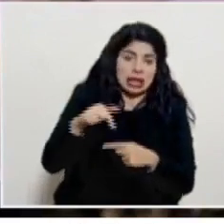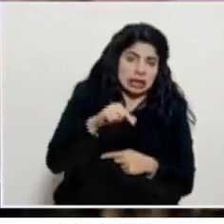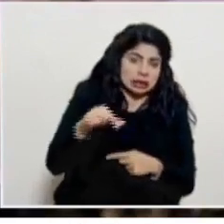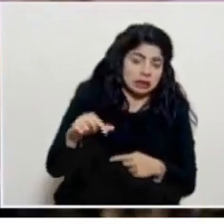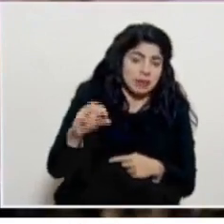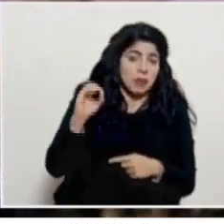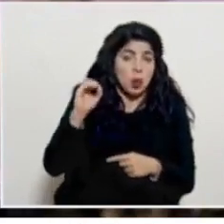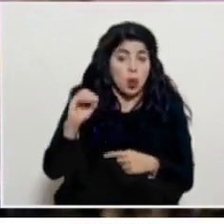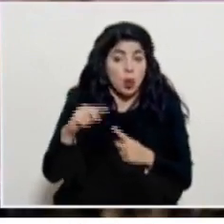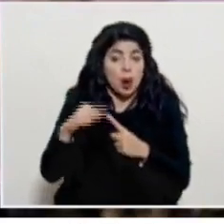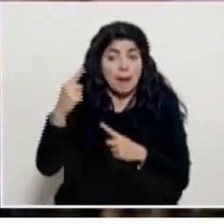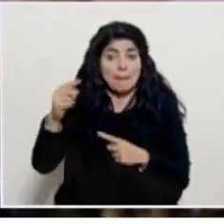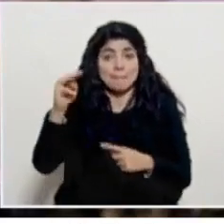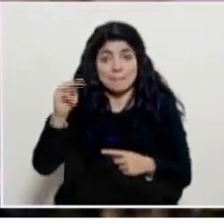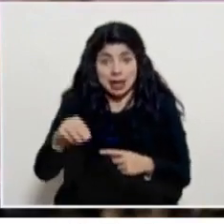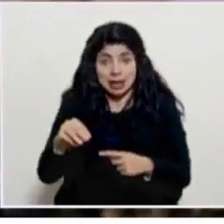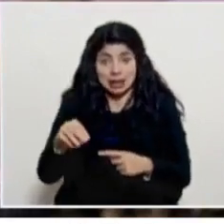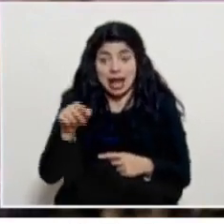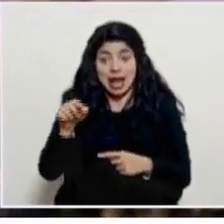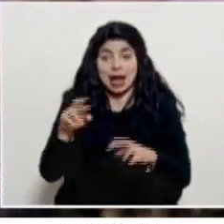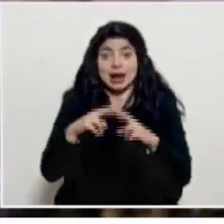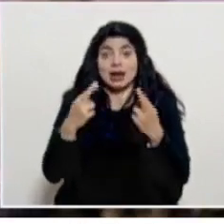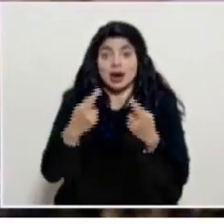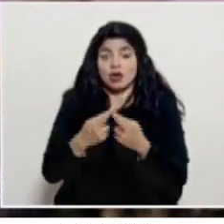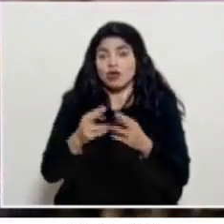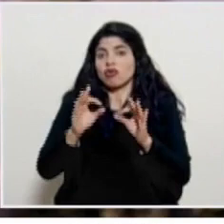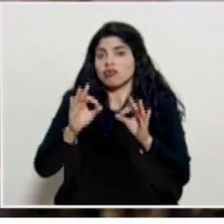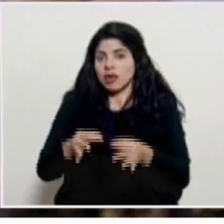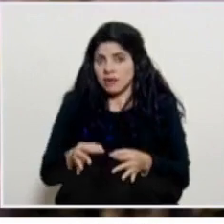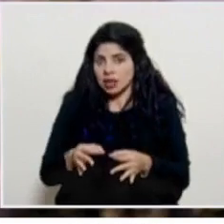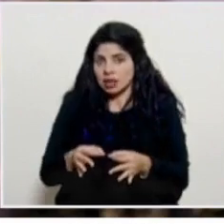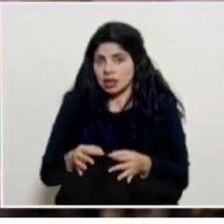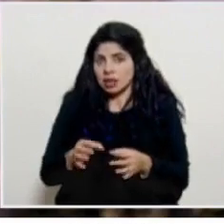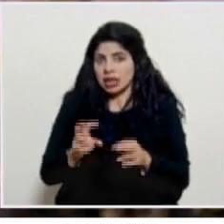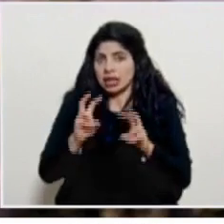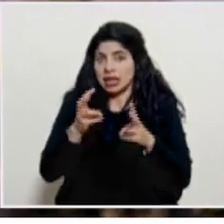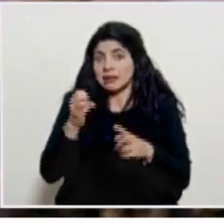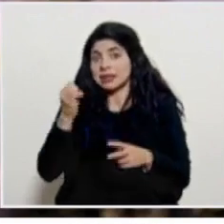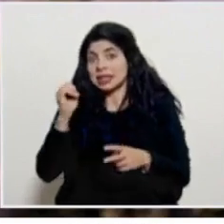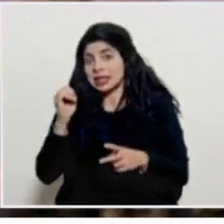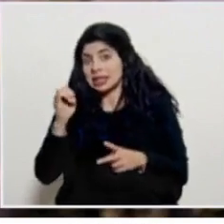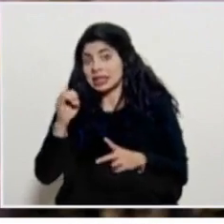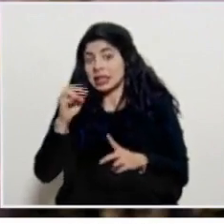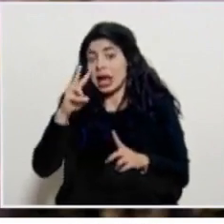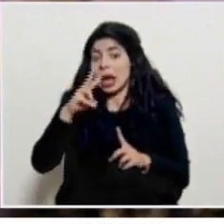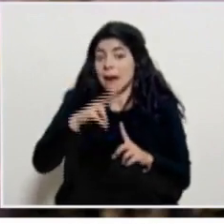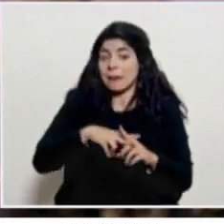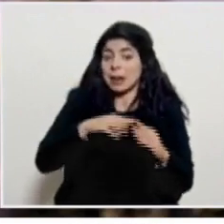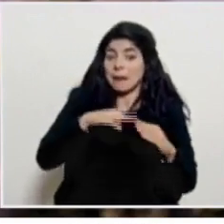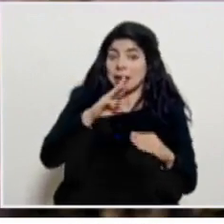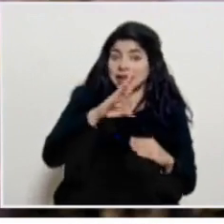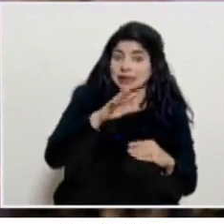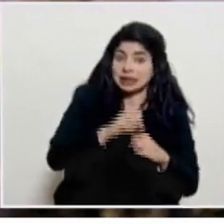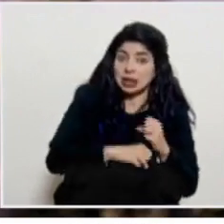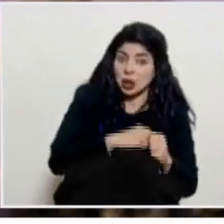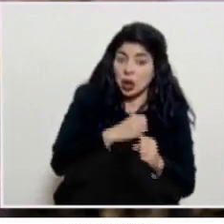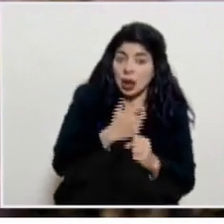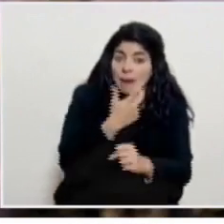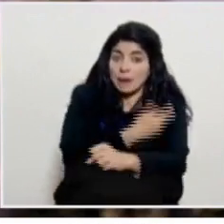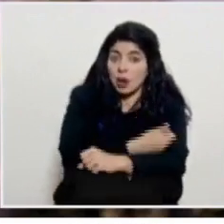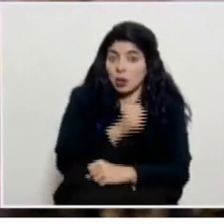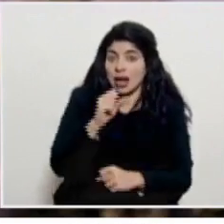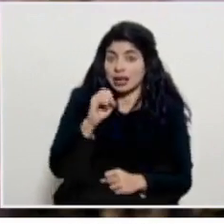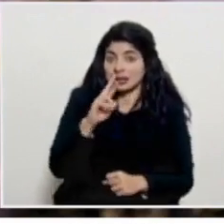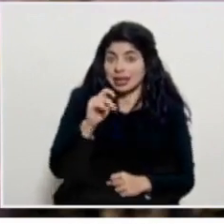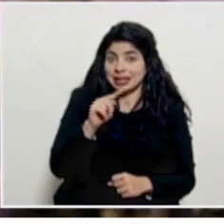semana o el martes van a definir todo eso verdad el tema de si se va a aplicar solo a mayores de 65 años la vacuna de AstraZeneca